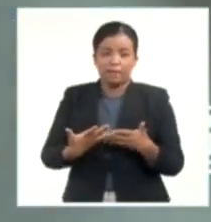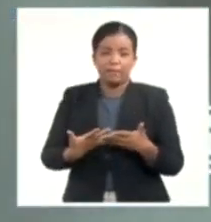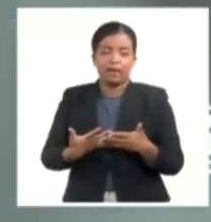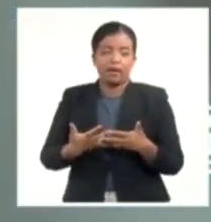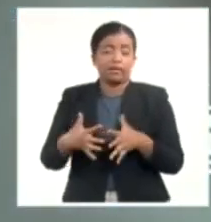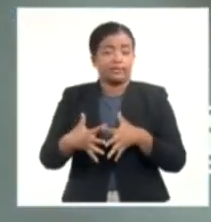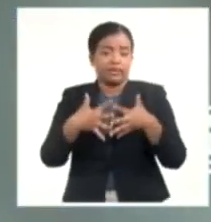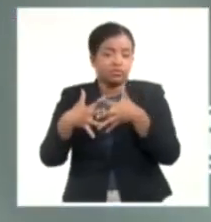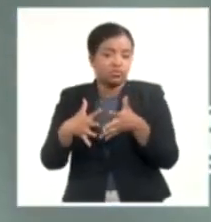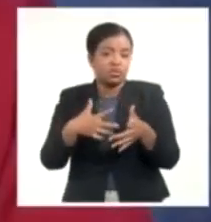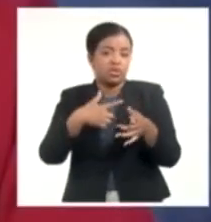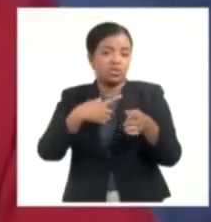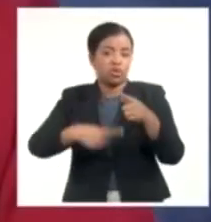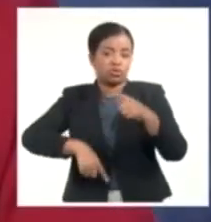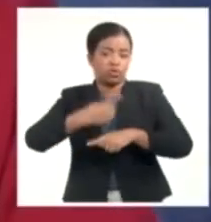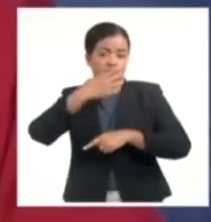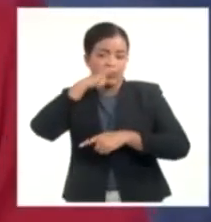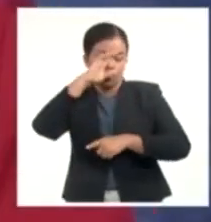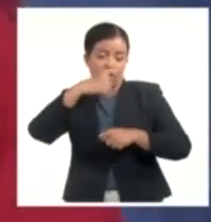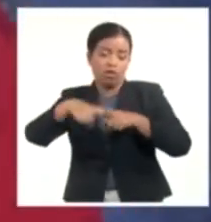campañas de instigación contra Cuba.